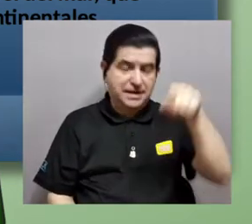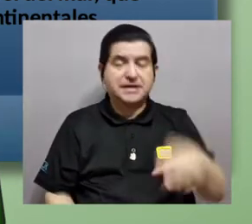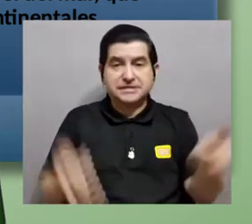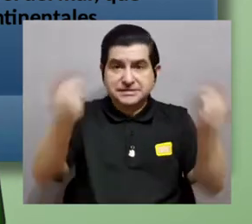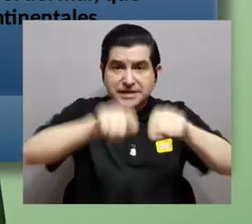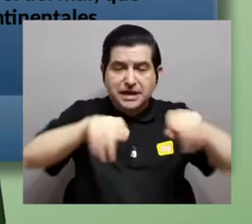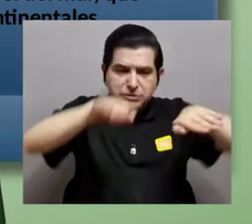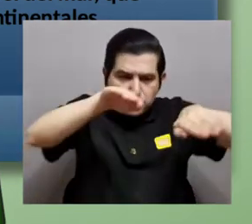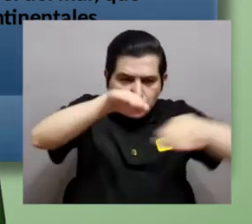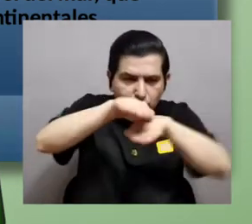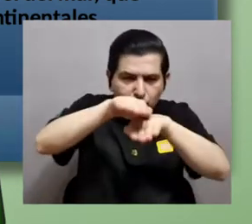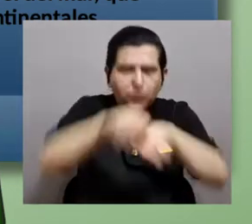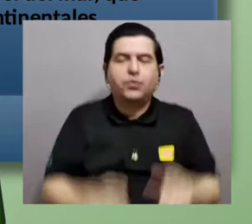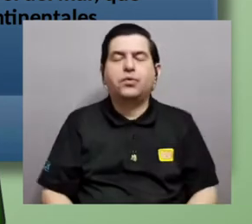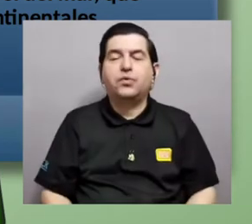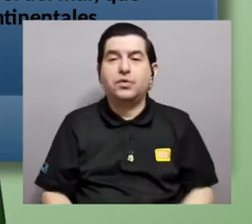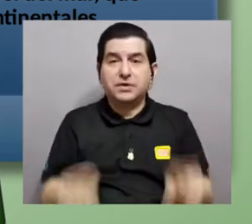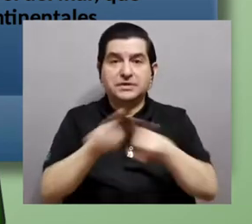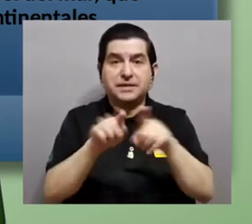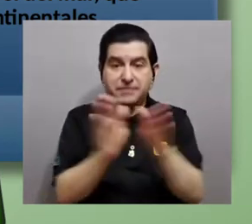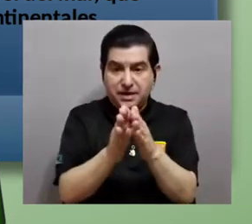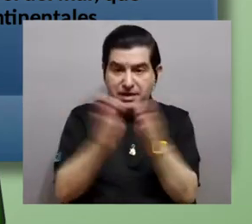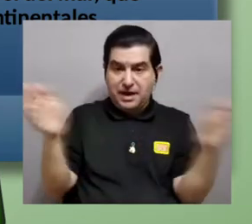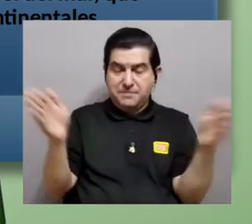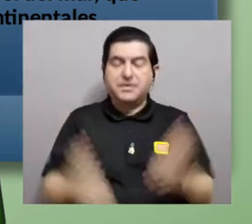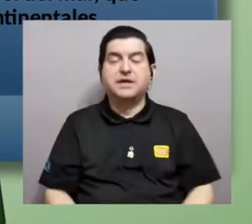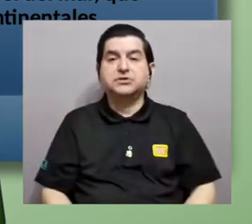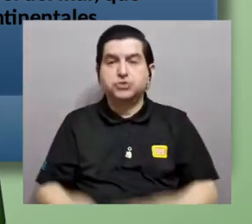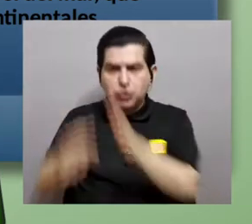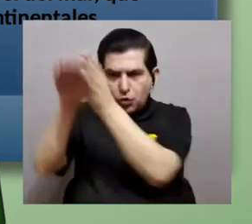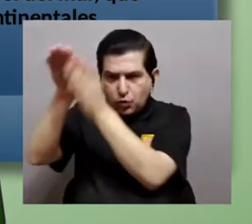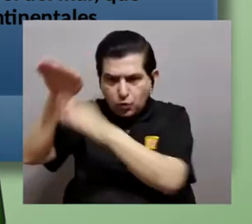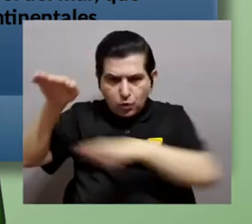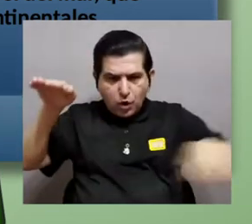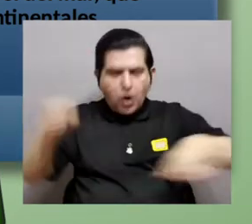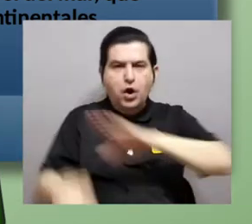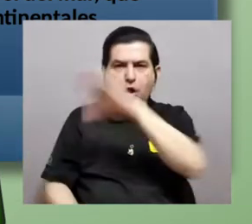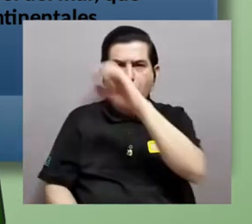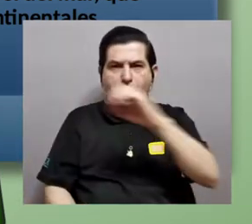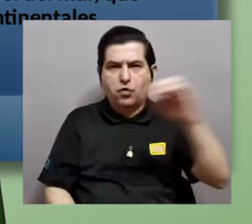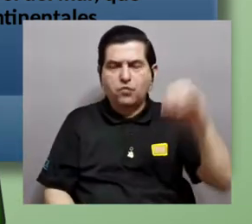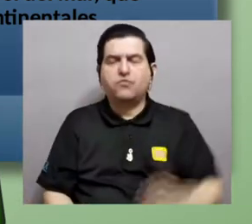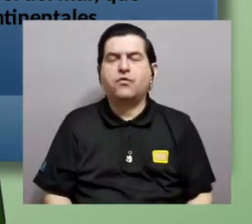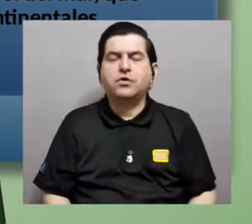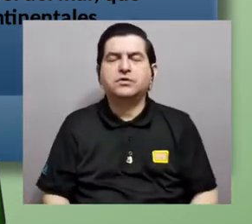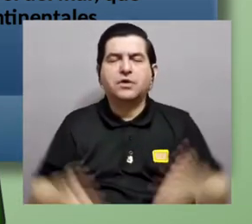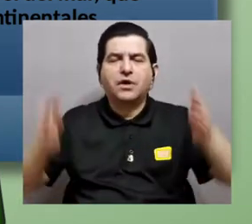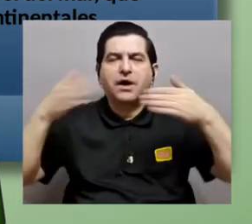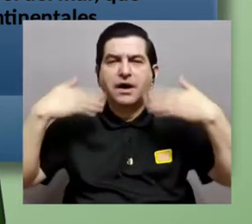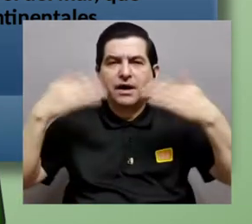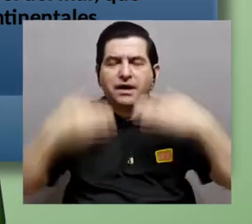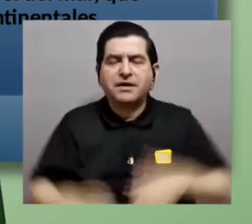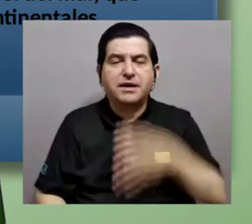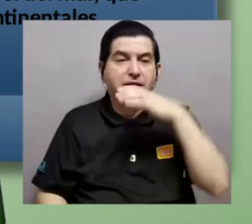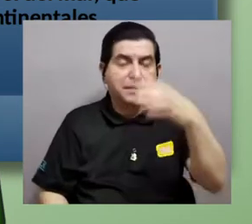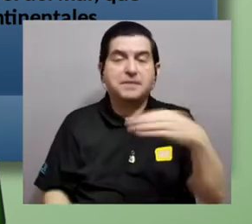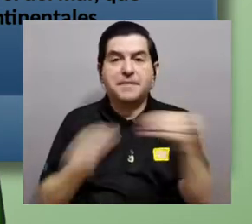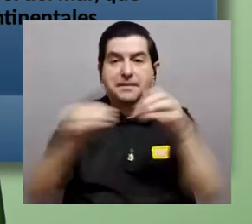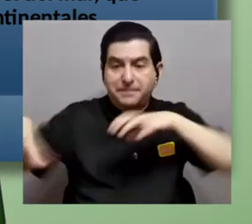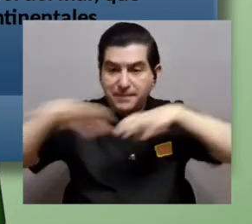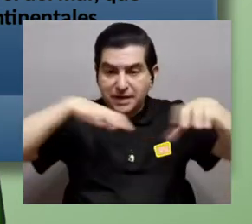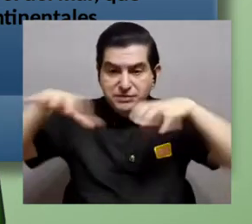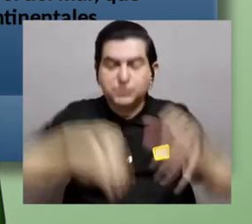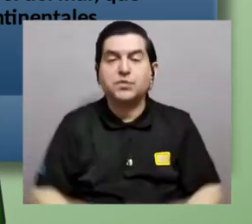con expansión del fondo oceánico. Eso genera que los climas sean más cálidos porque hay un aumento en la circulación